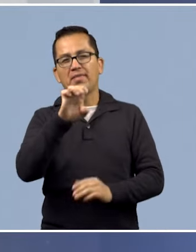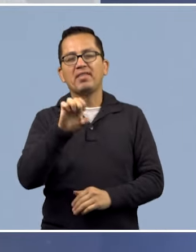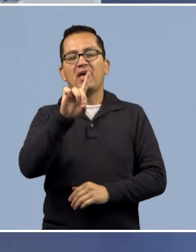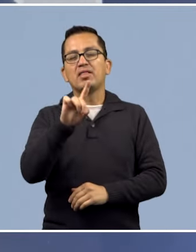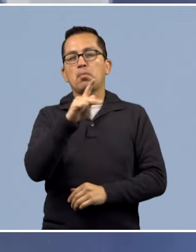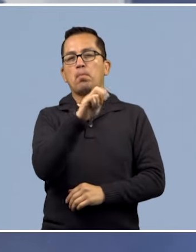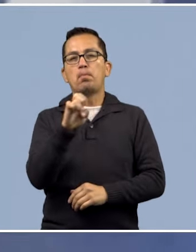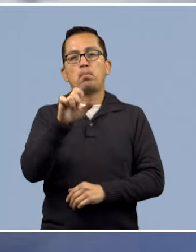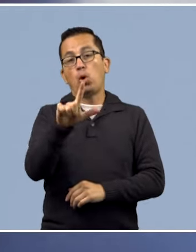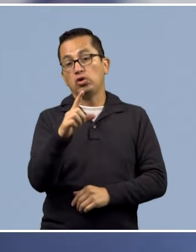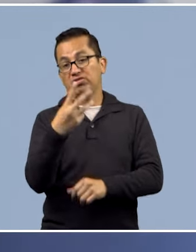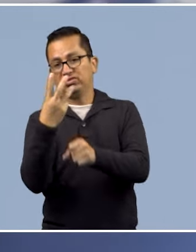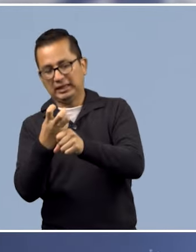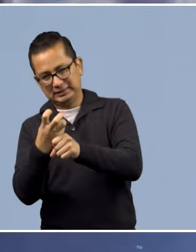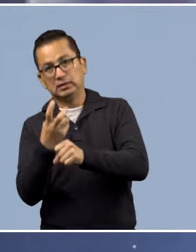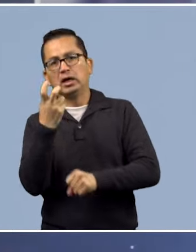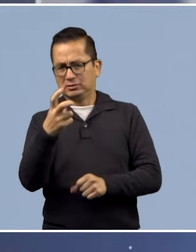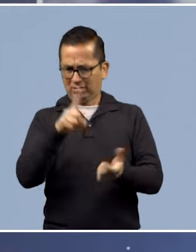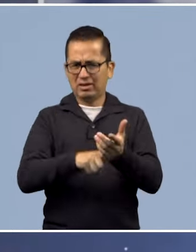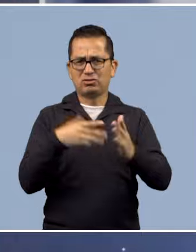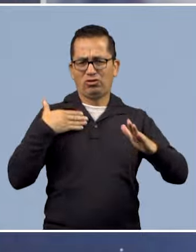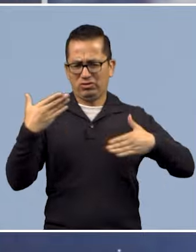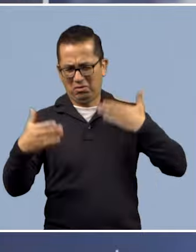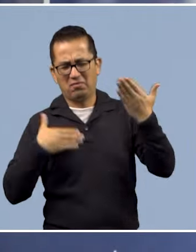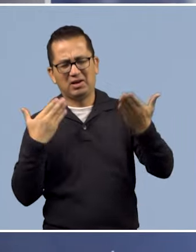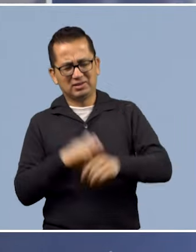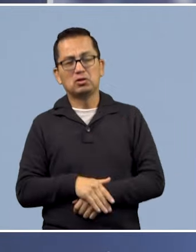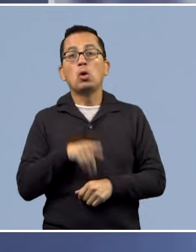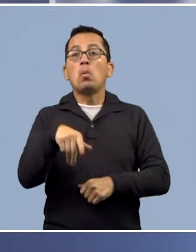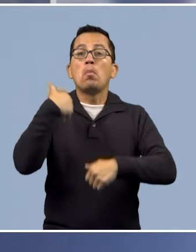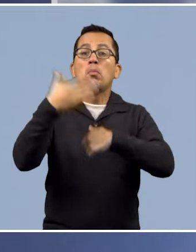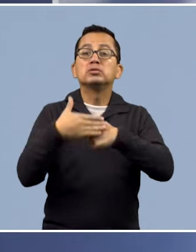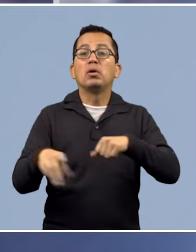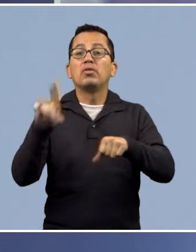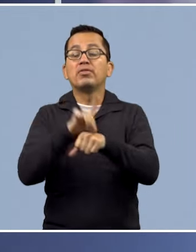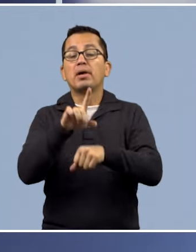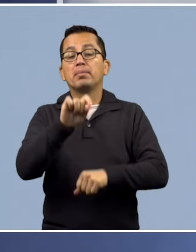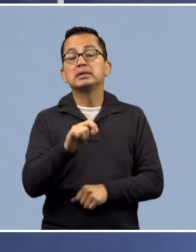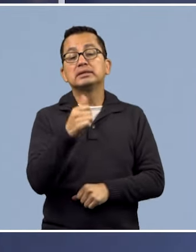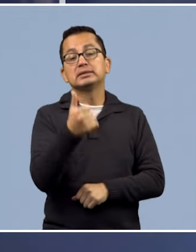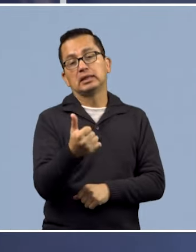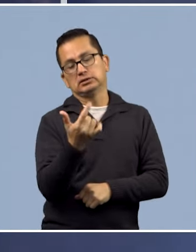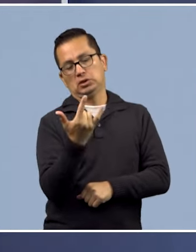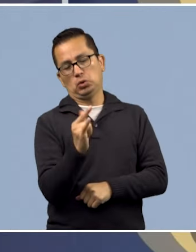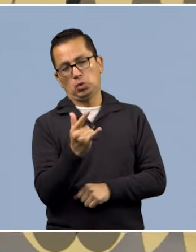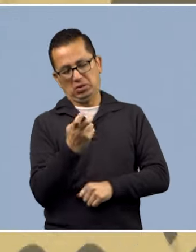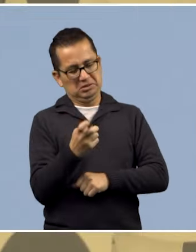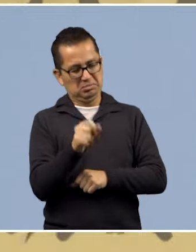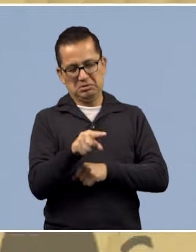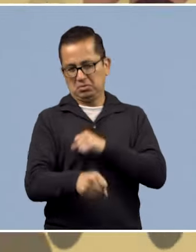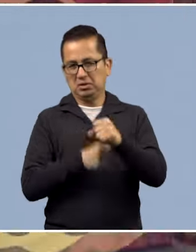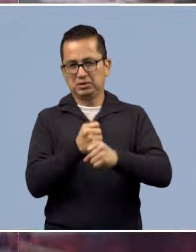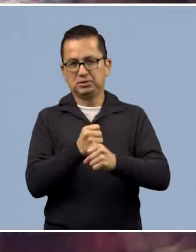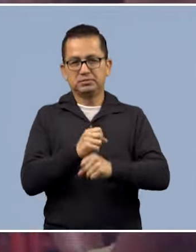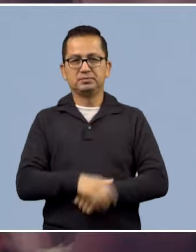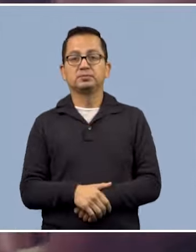está lleno de acción y momentos divertidos. Su fecha de estreno está prevista para el próximo 26 de julio de este año.